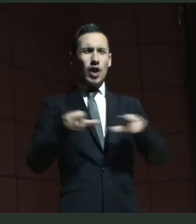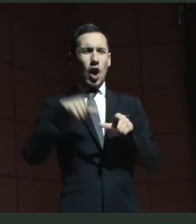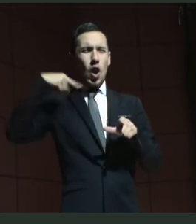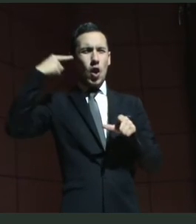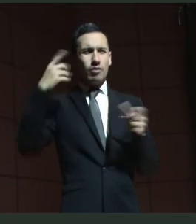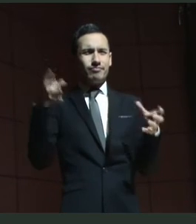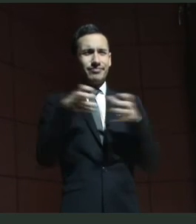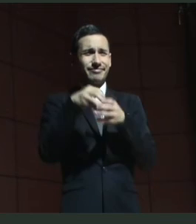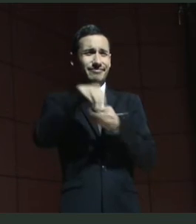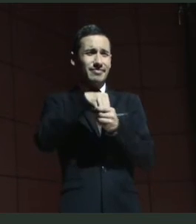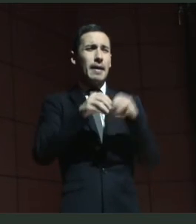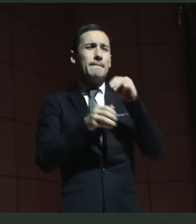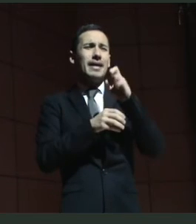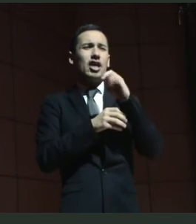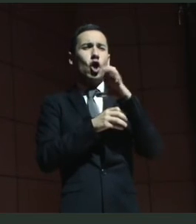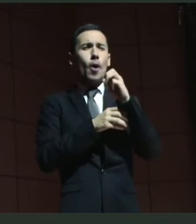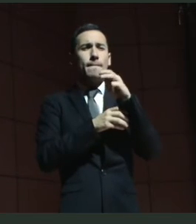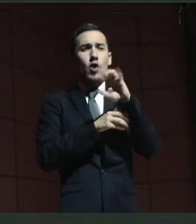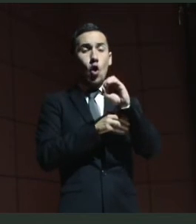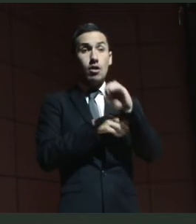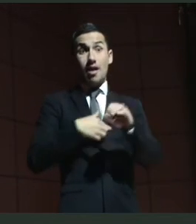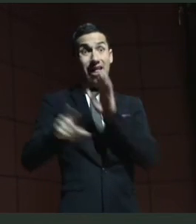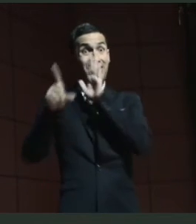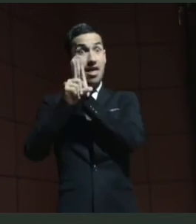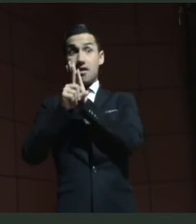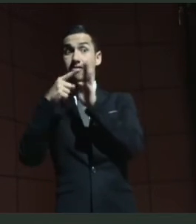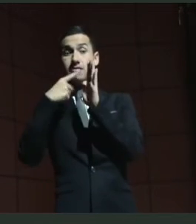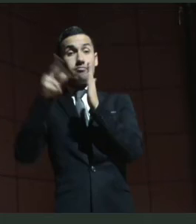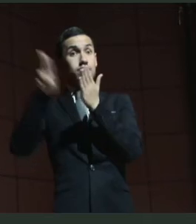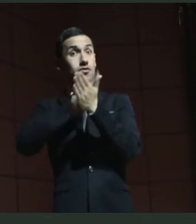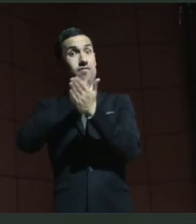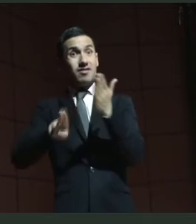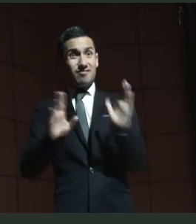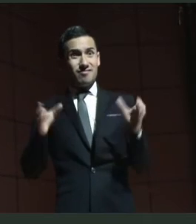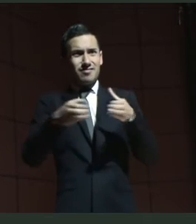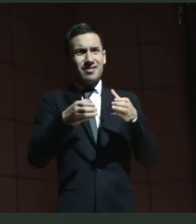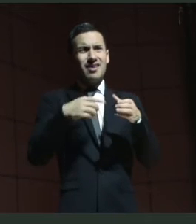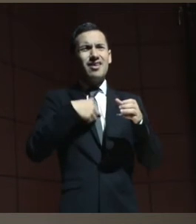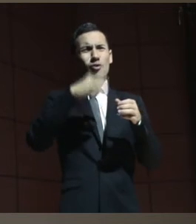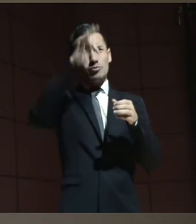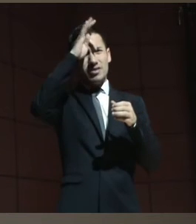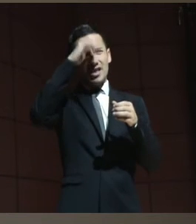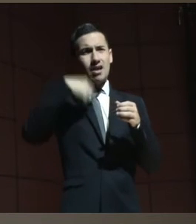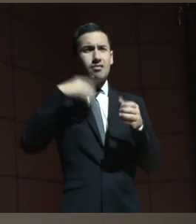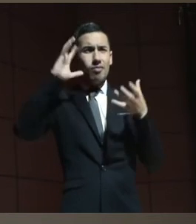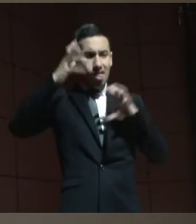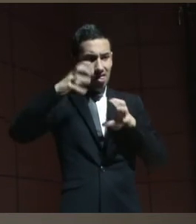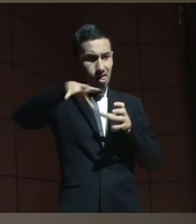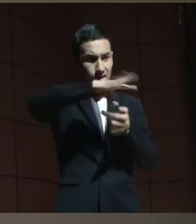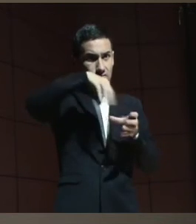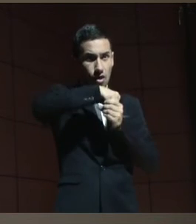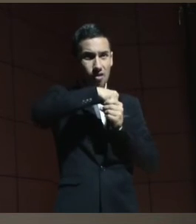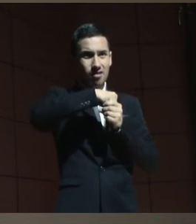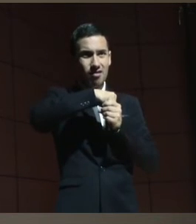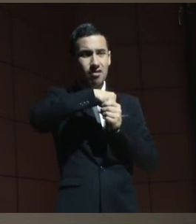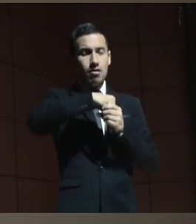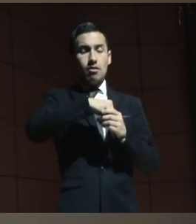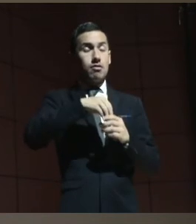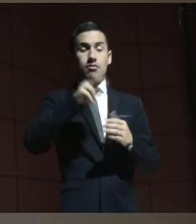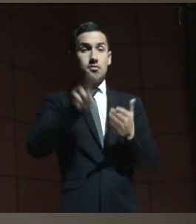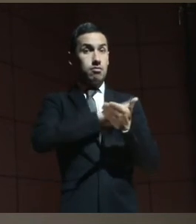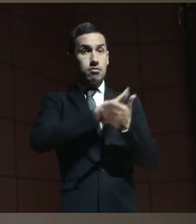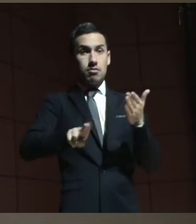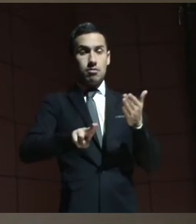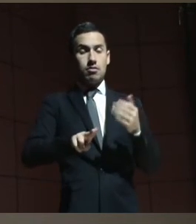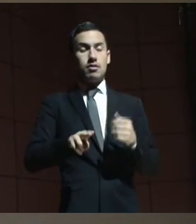por la ley la creación de nuevos manicomios. Y esto significa crear en la sociedad un sistema de